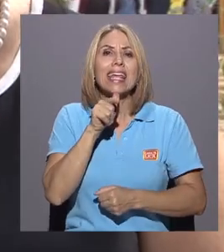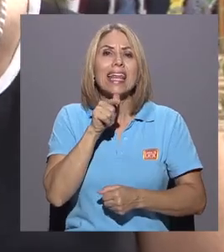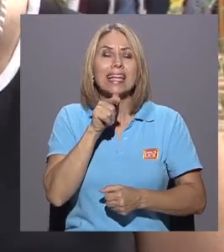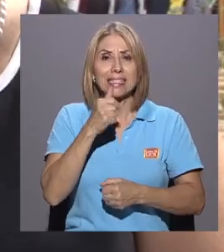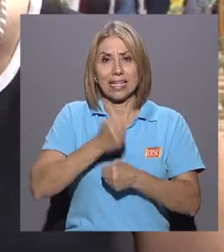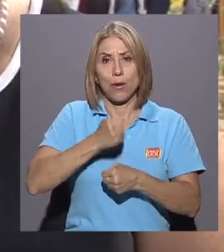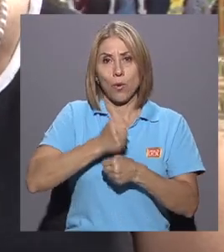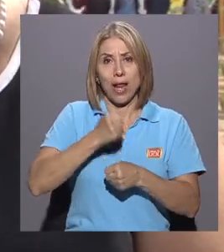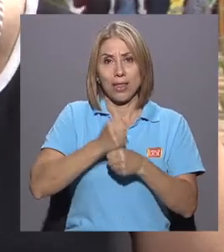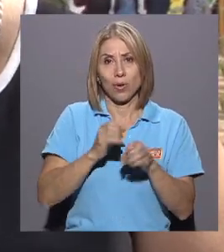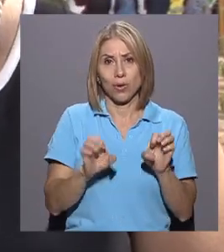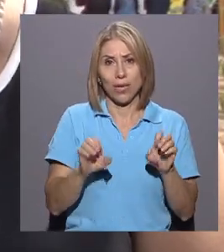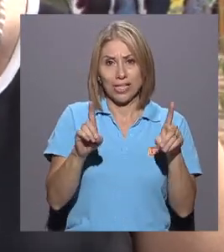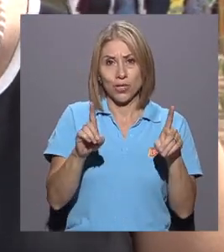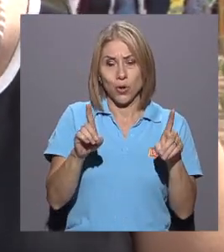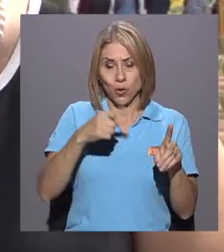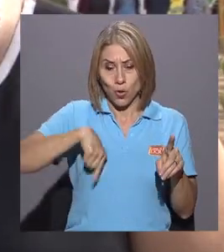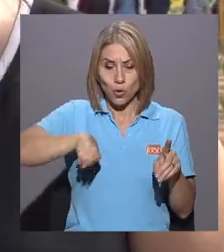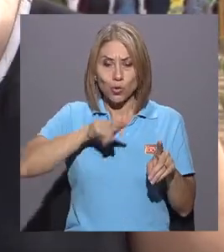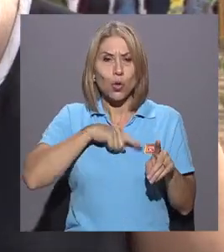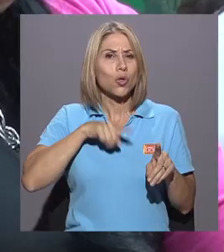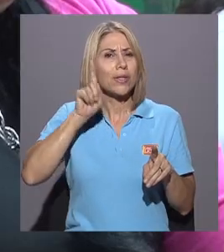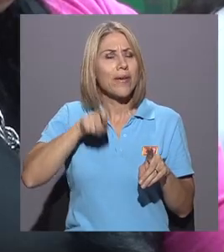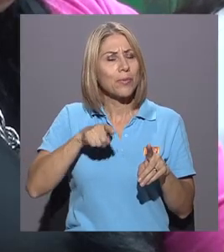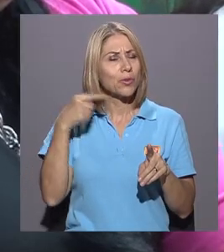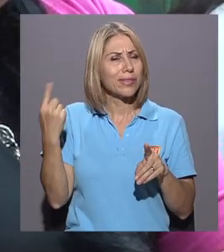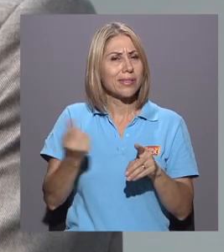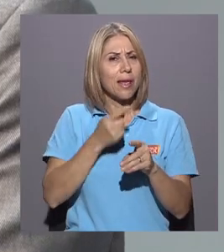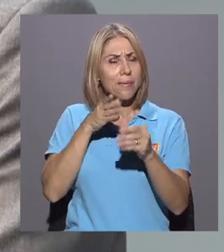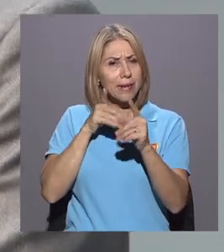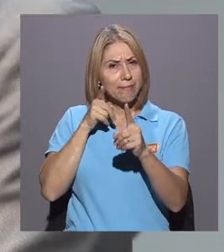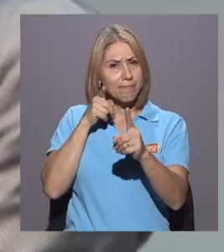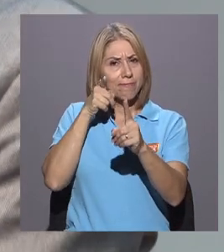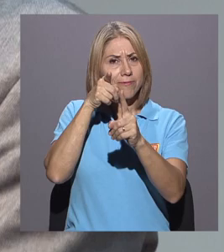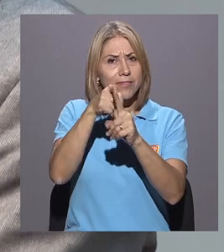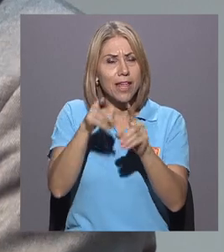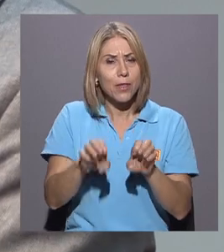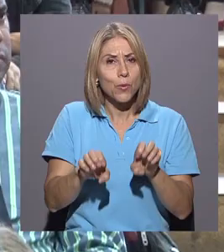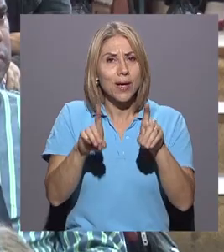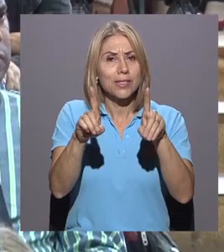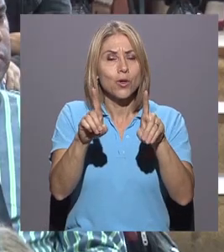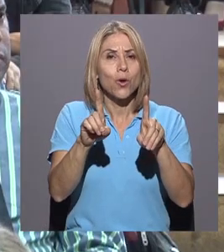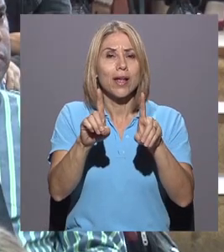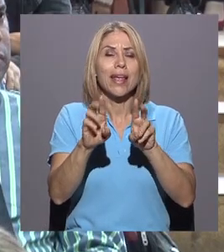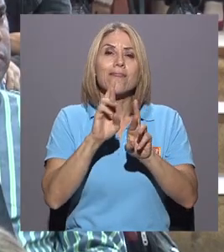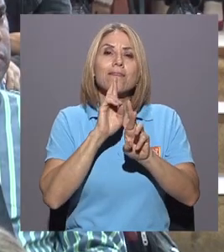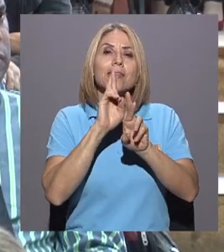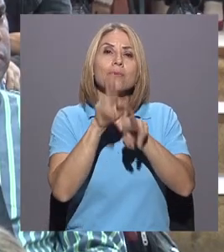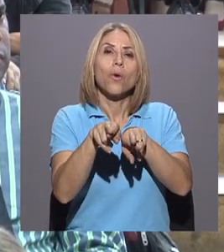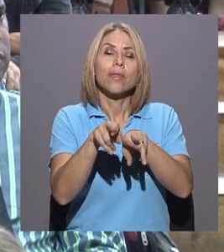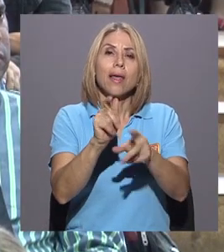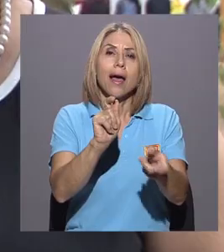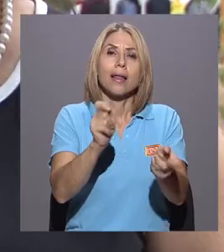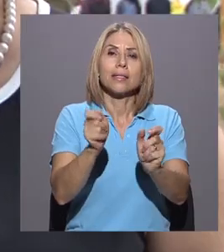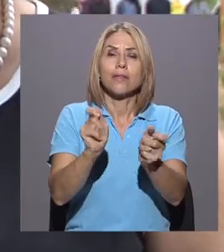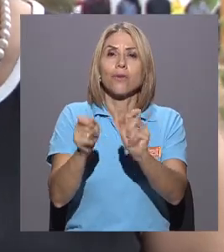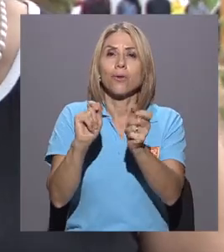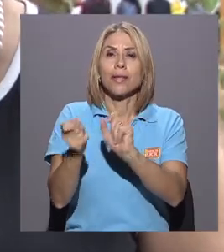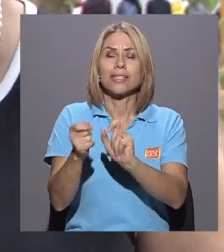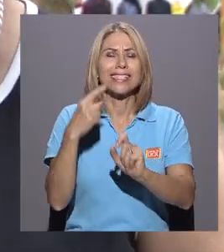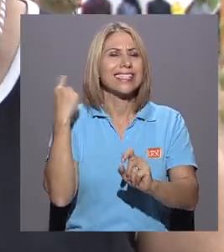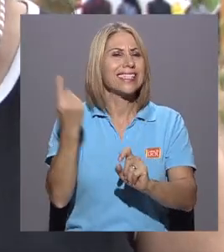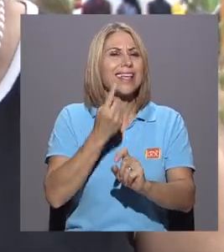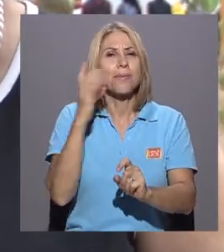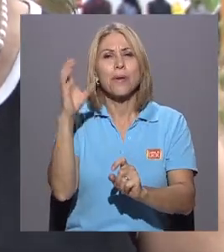laborando en el campo de la educación es siempre seguir conduciéndonos hacia una educación que responda a las transformaciones en busca